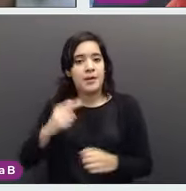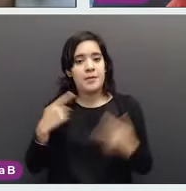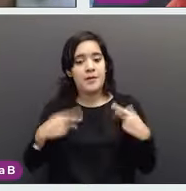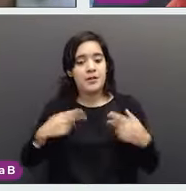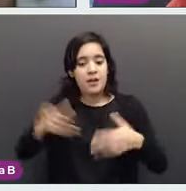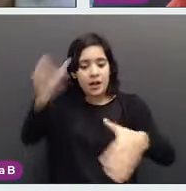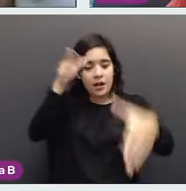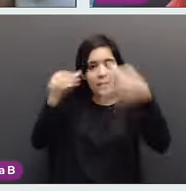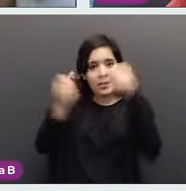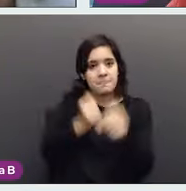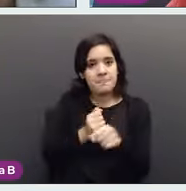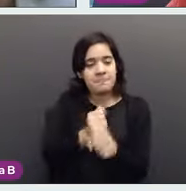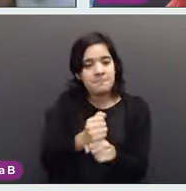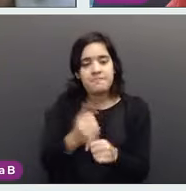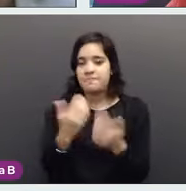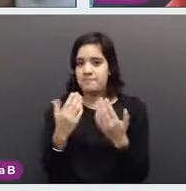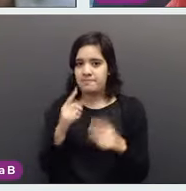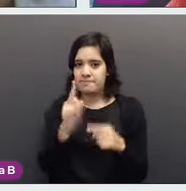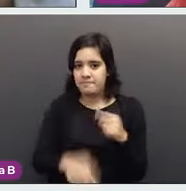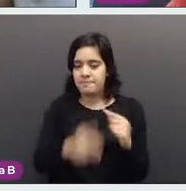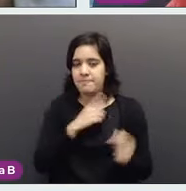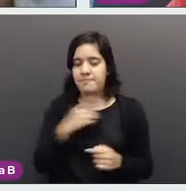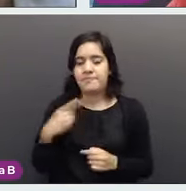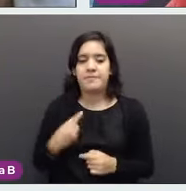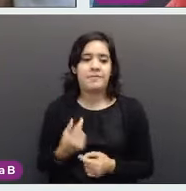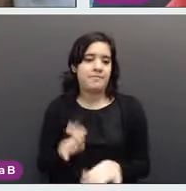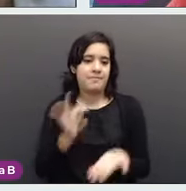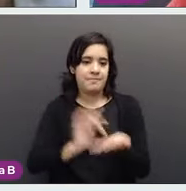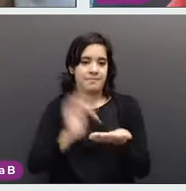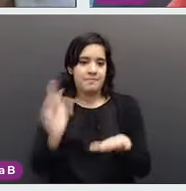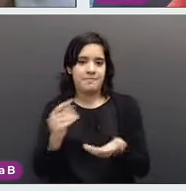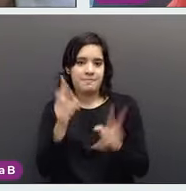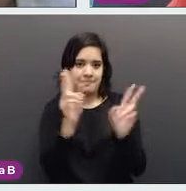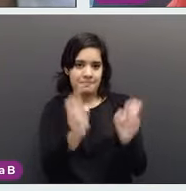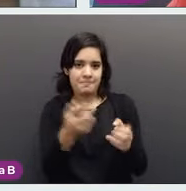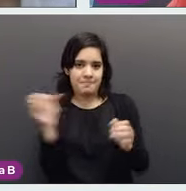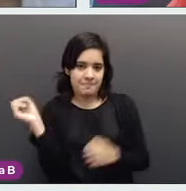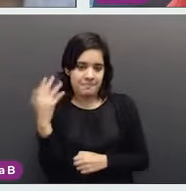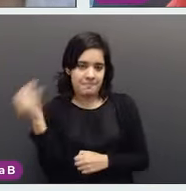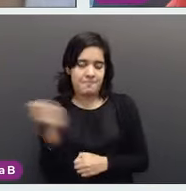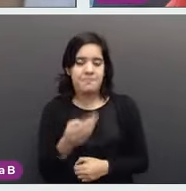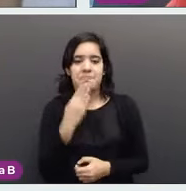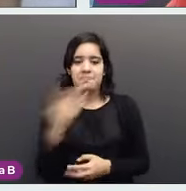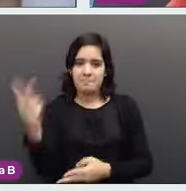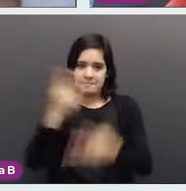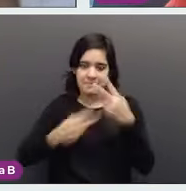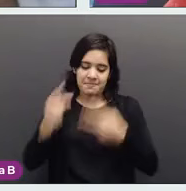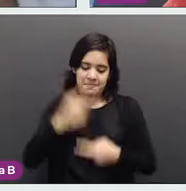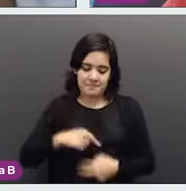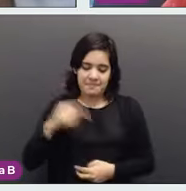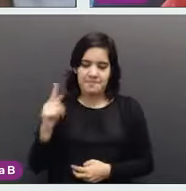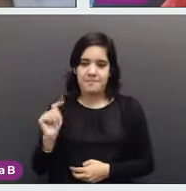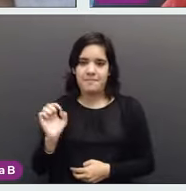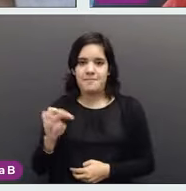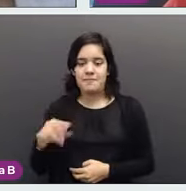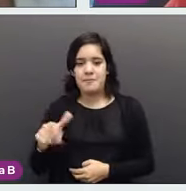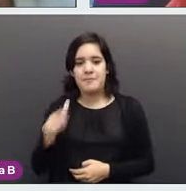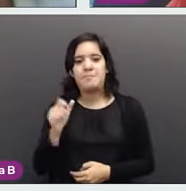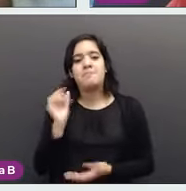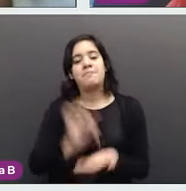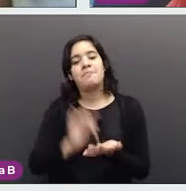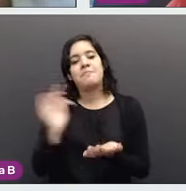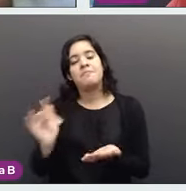muchísimas gracias por el tema de hoy. Siempre bienvenida al Tribunal Electoral de la Ciudad de México. Gracias nuevamente, magistradas y